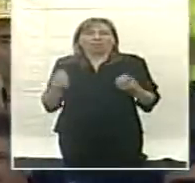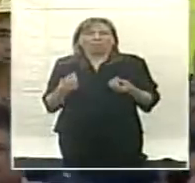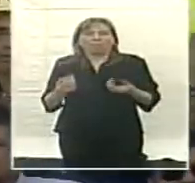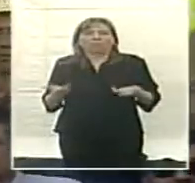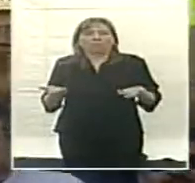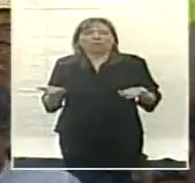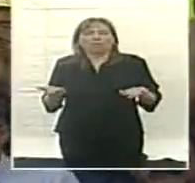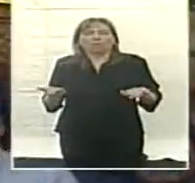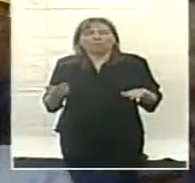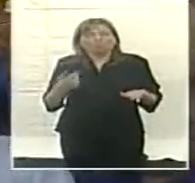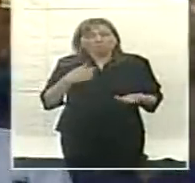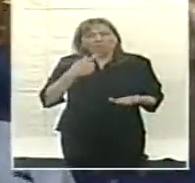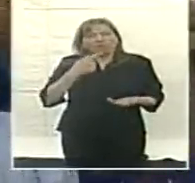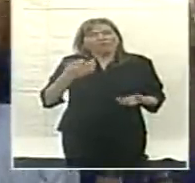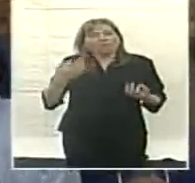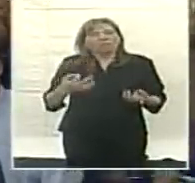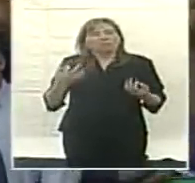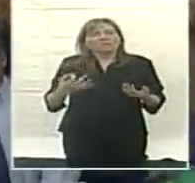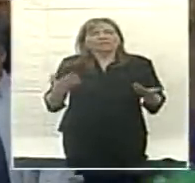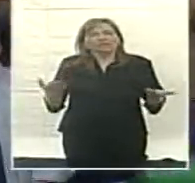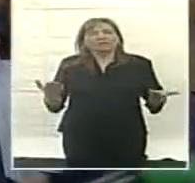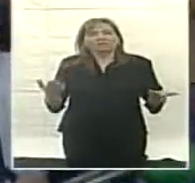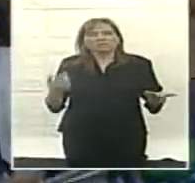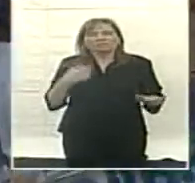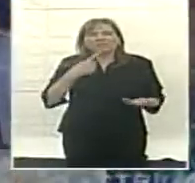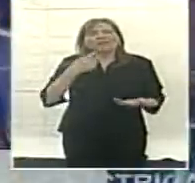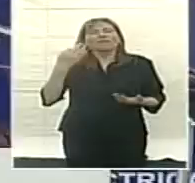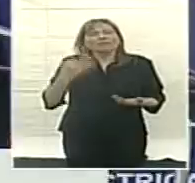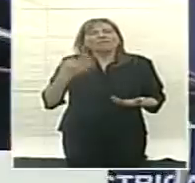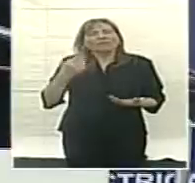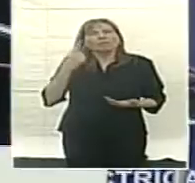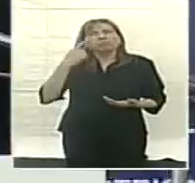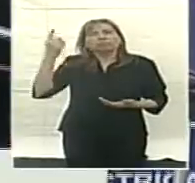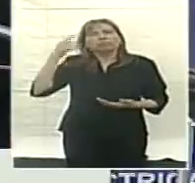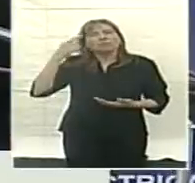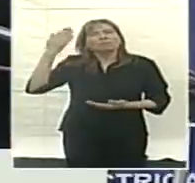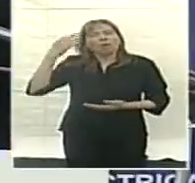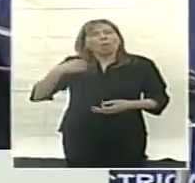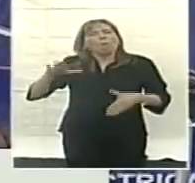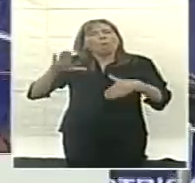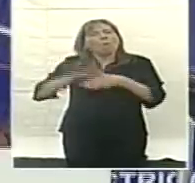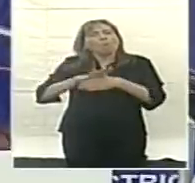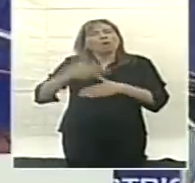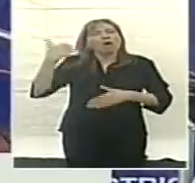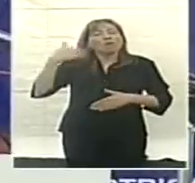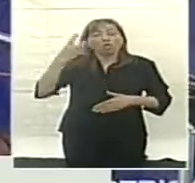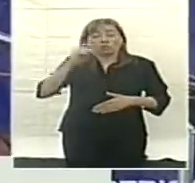Yo digo qué premonitorio, en el 2001